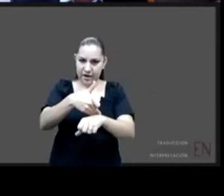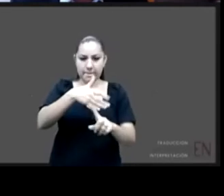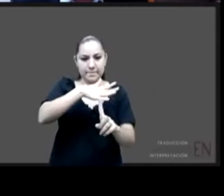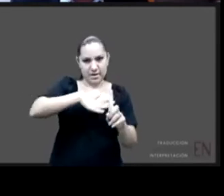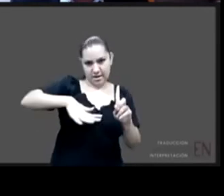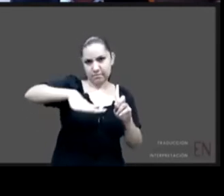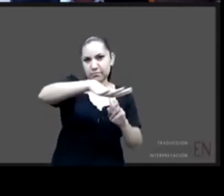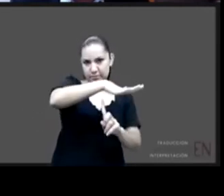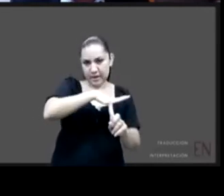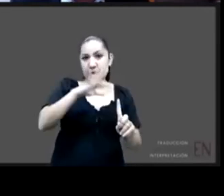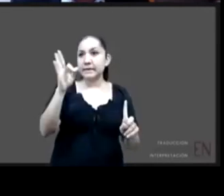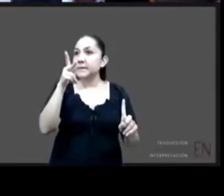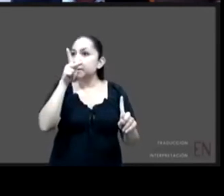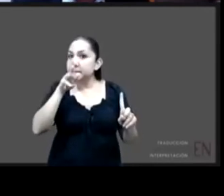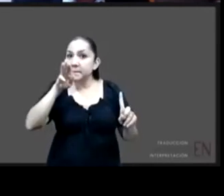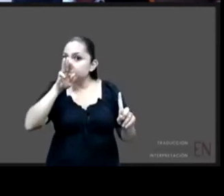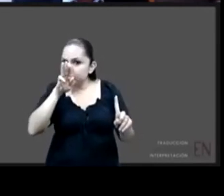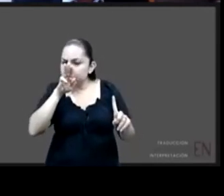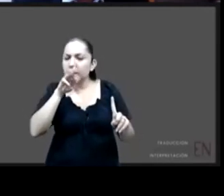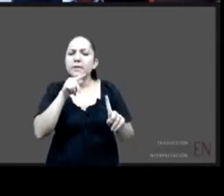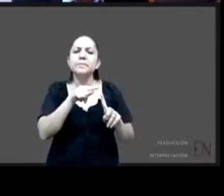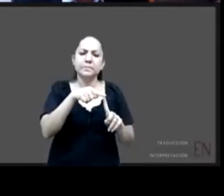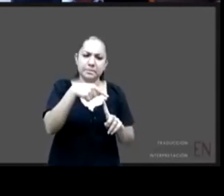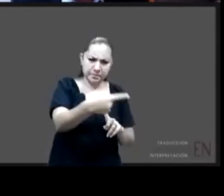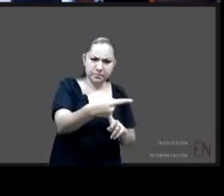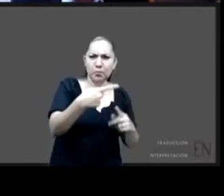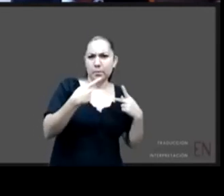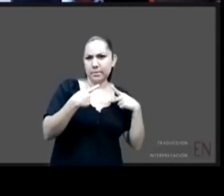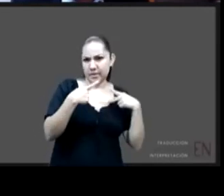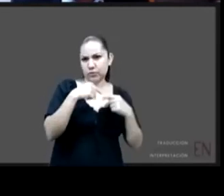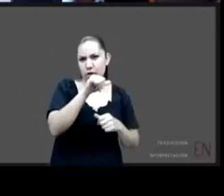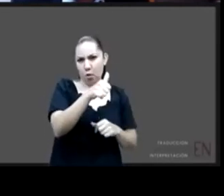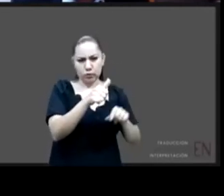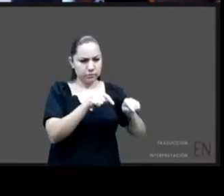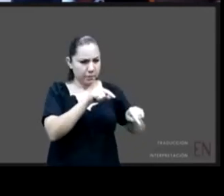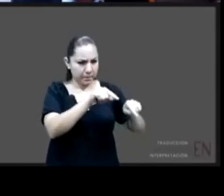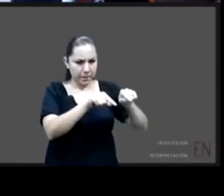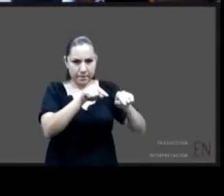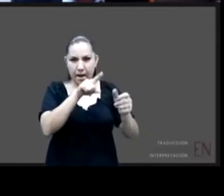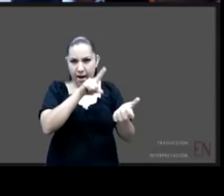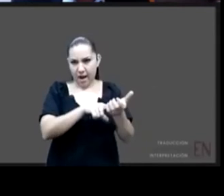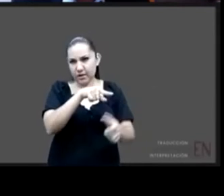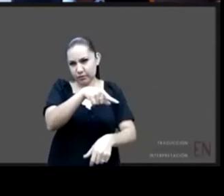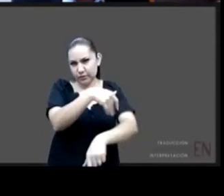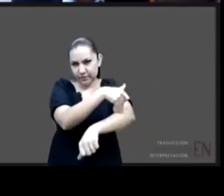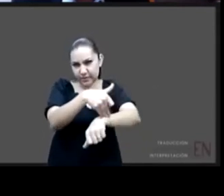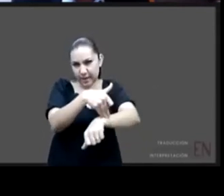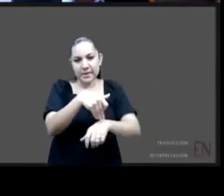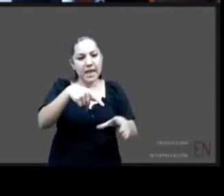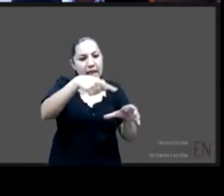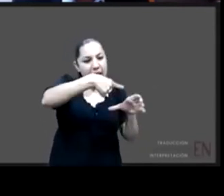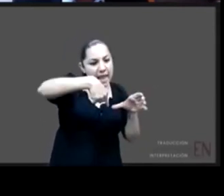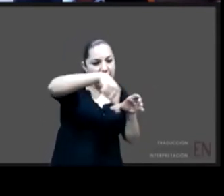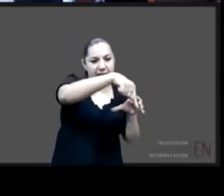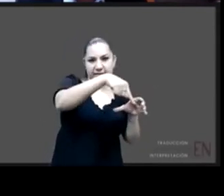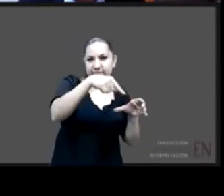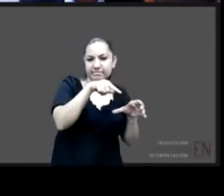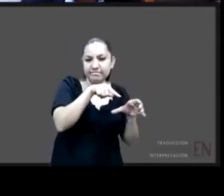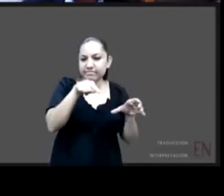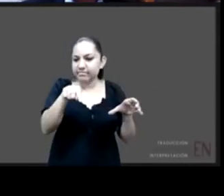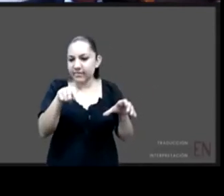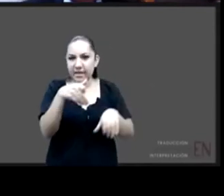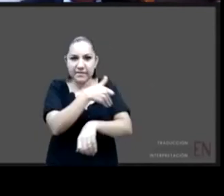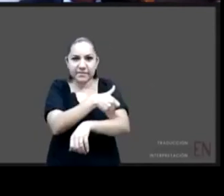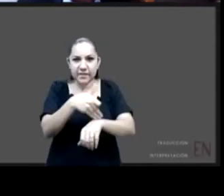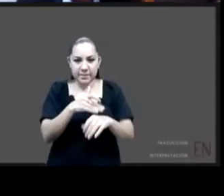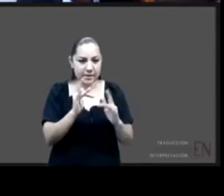familia comunitaria que son las familias que están cercanas al niño y a su familia que están en problemas entonces